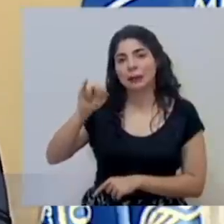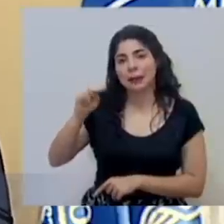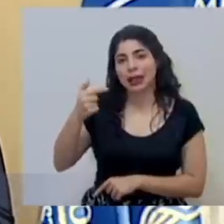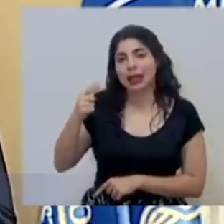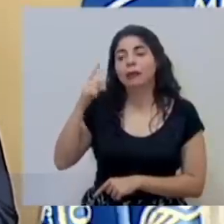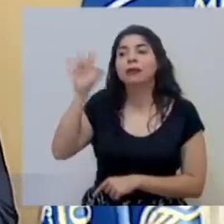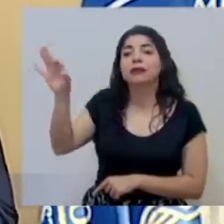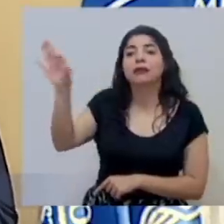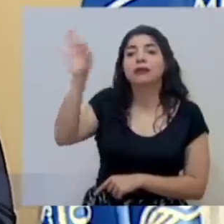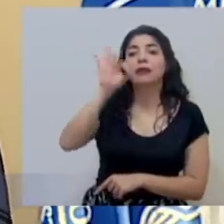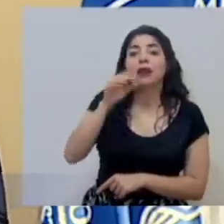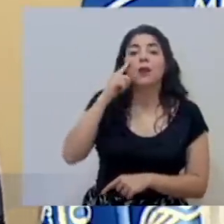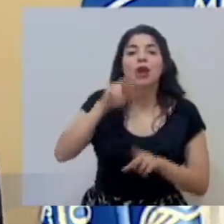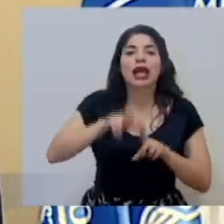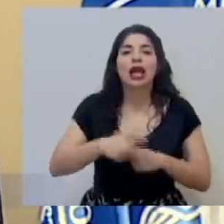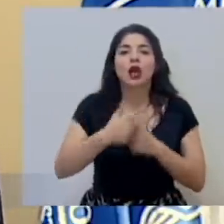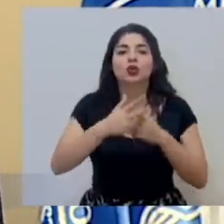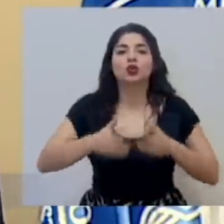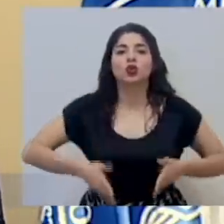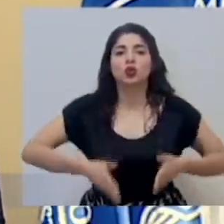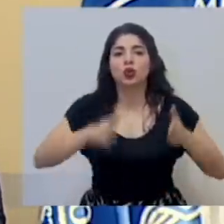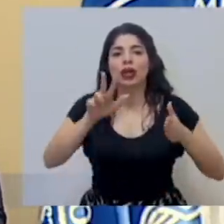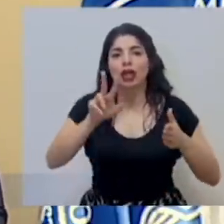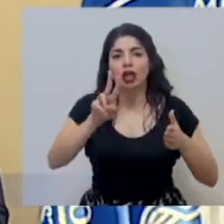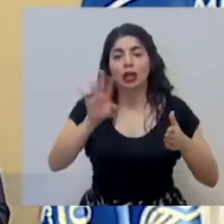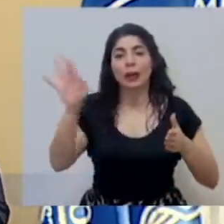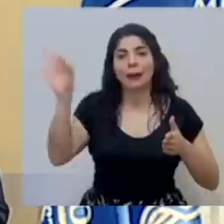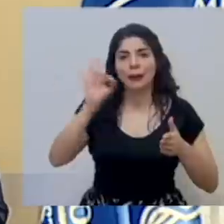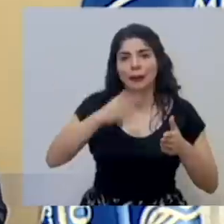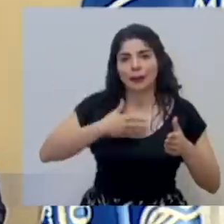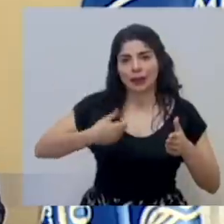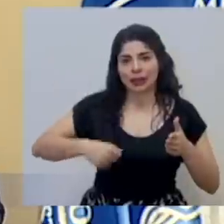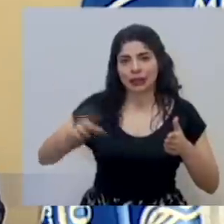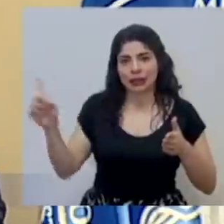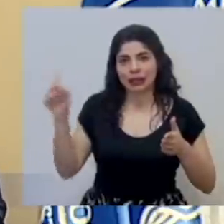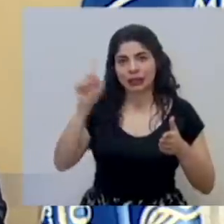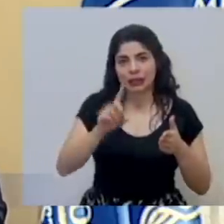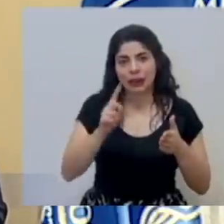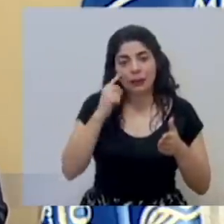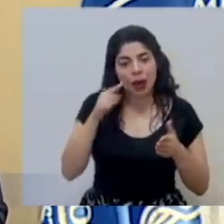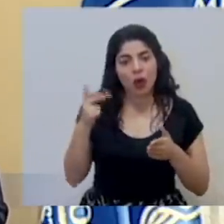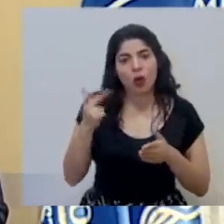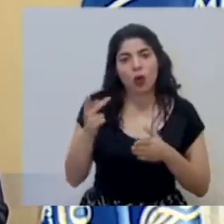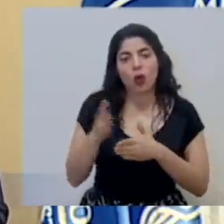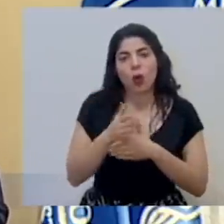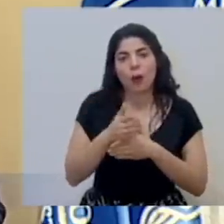particularmente, la inauguración de la Ruta 32 para compartir ese hito,